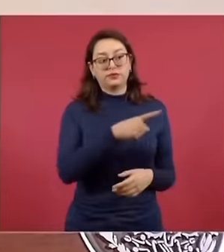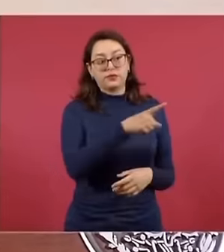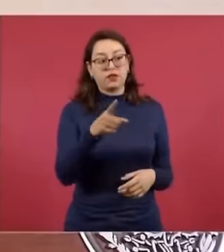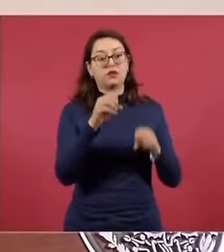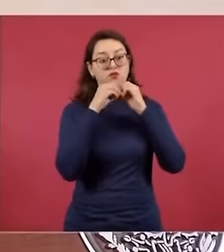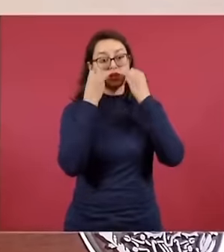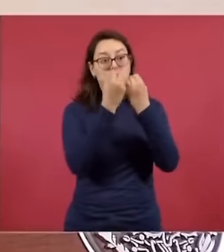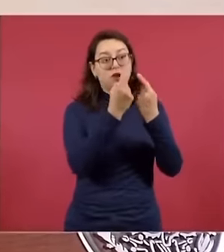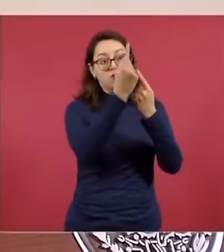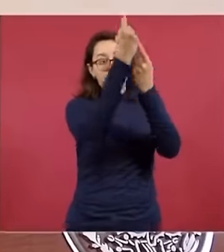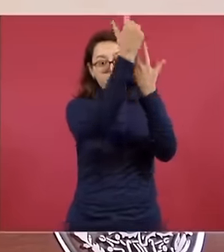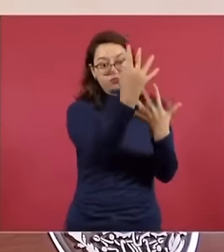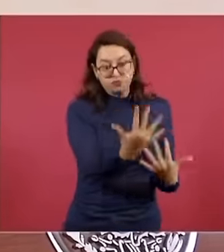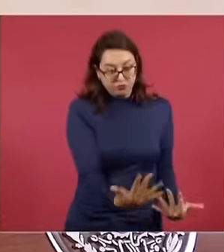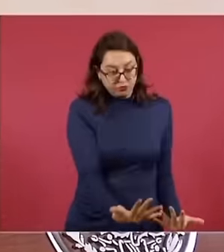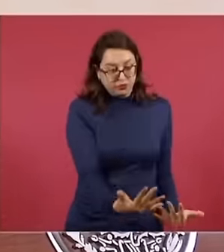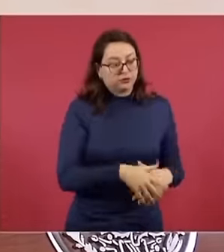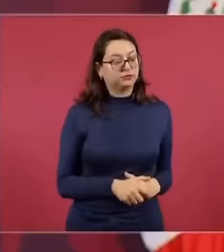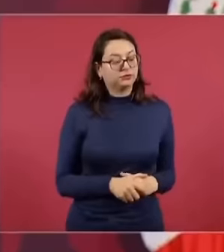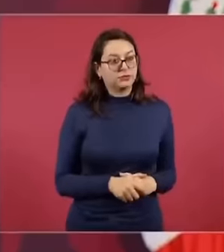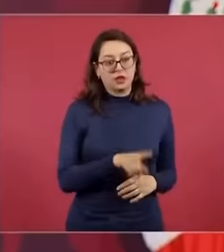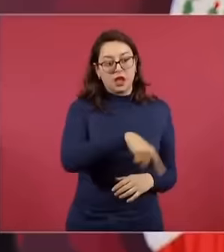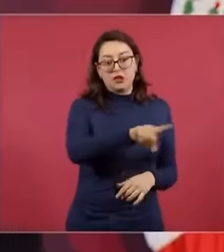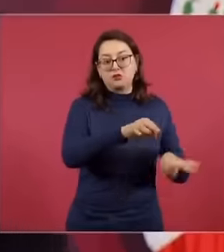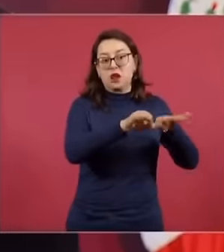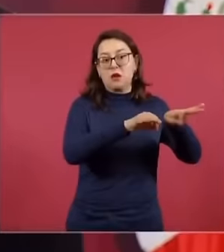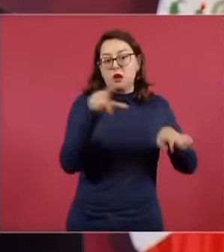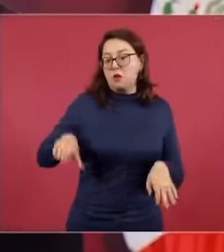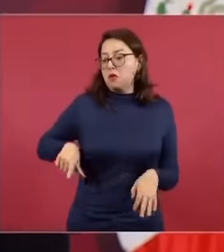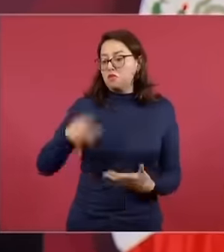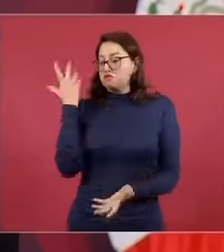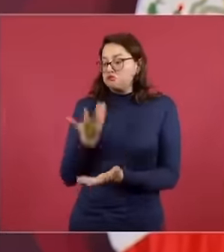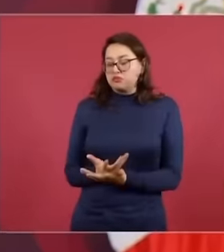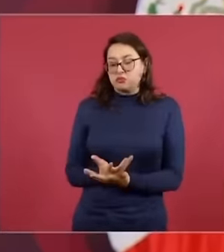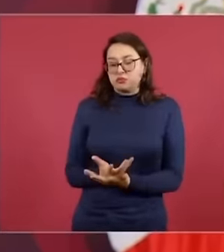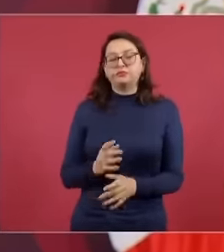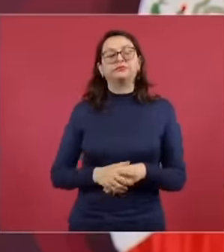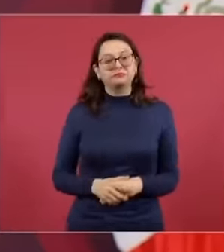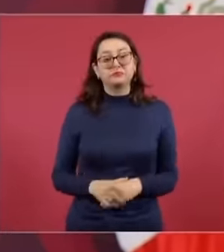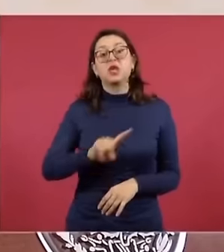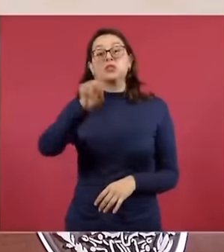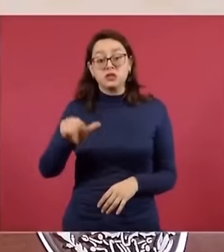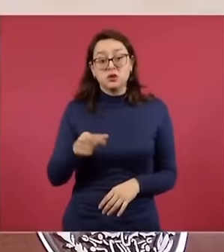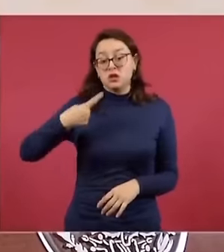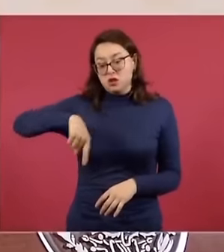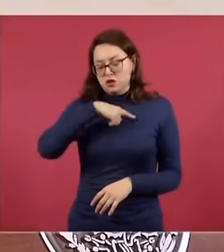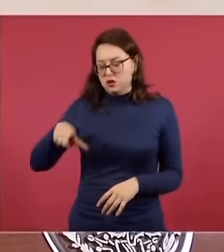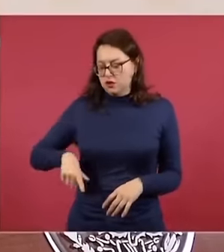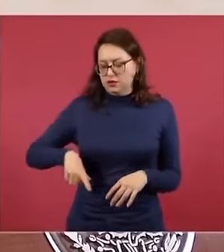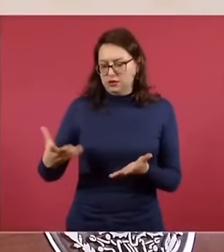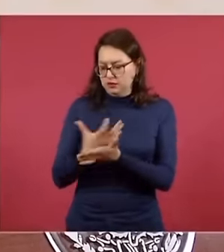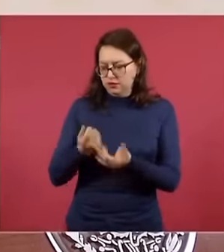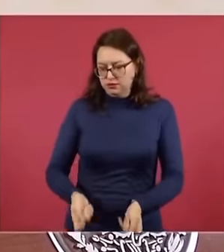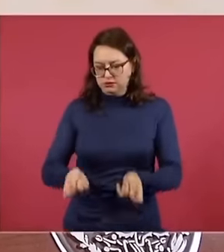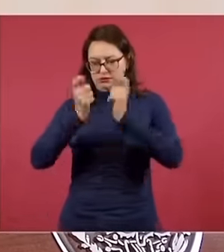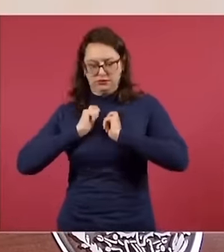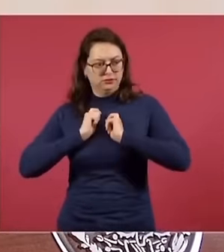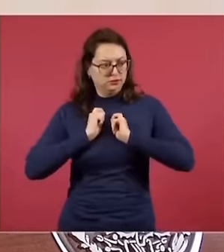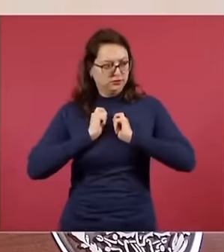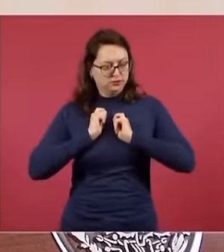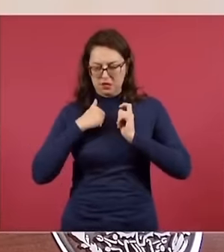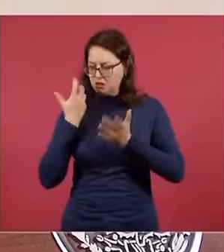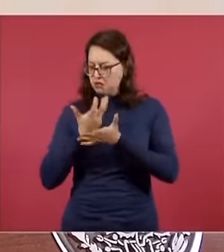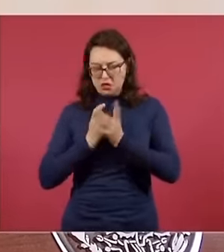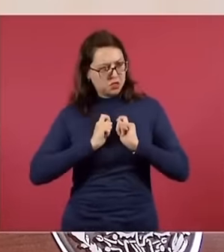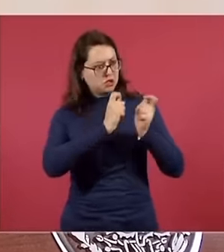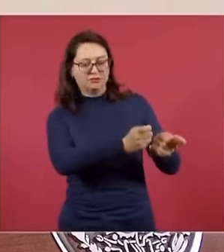nosotros, pues lo que tenemos que hacer es asumir nuestra responsabilidad como gobierno, independientemente de que existan esas organizaciones no gubernamentales y de la sociedad civil, nosotros tenemos que